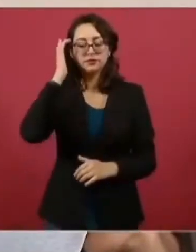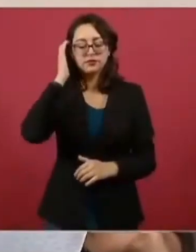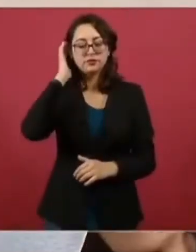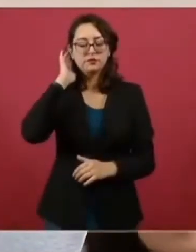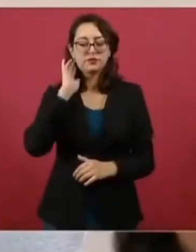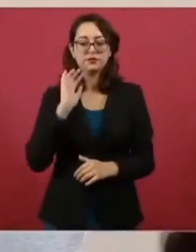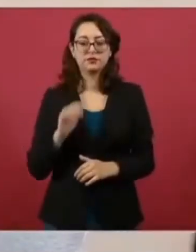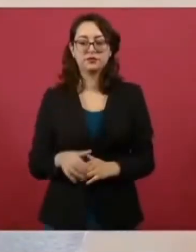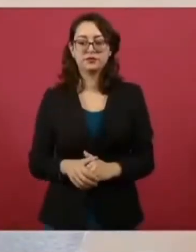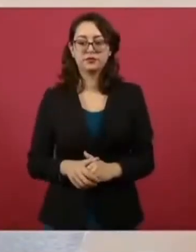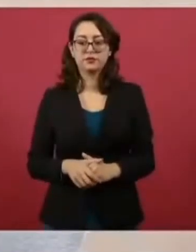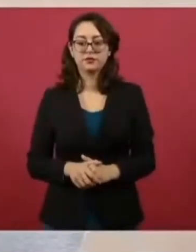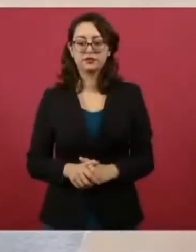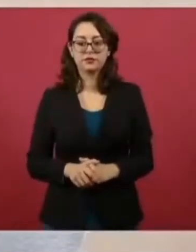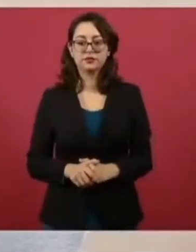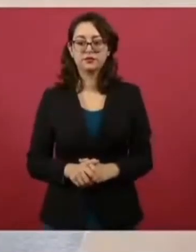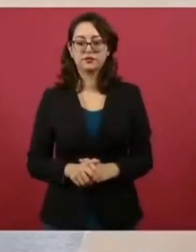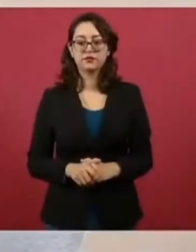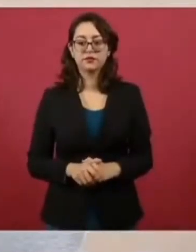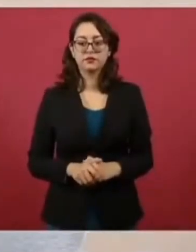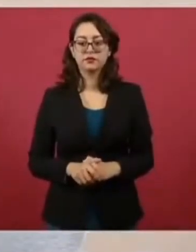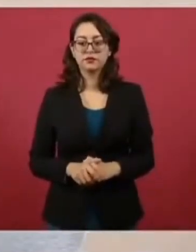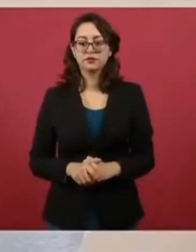No, más eso donde dice de que